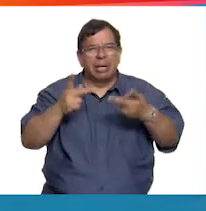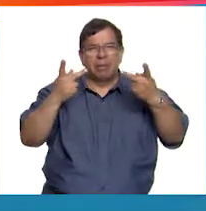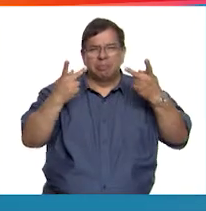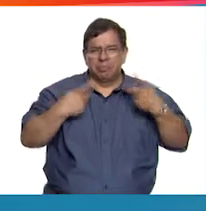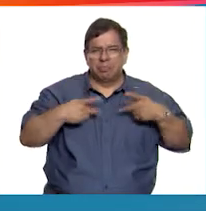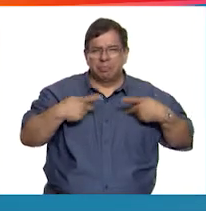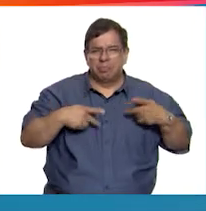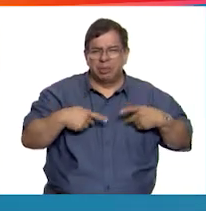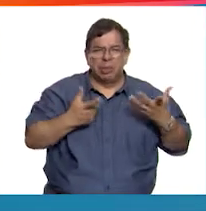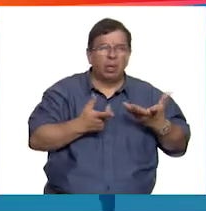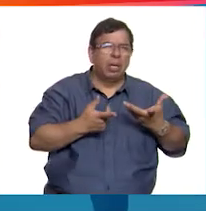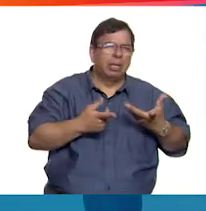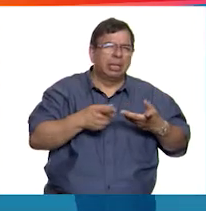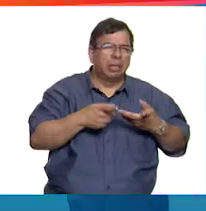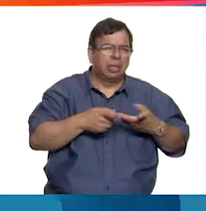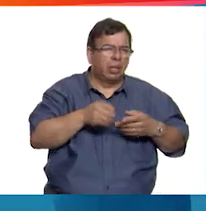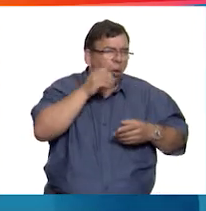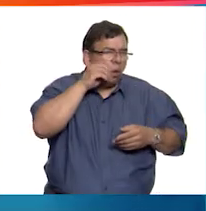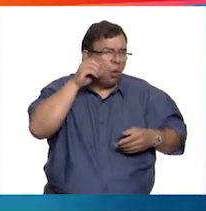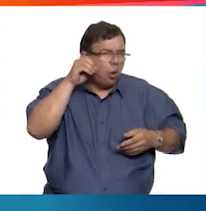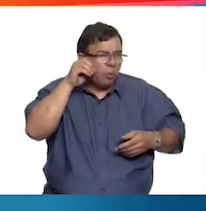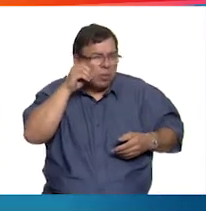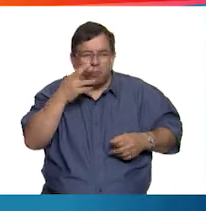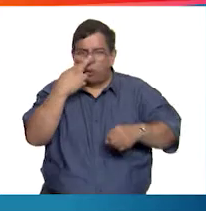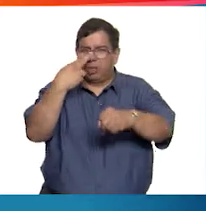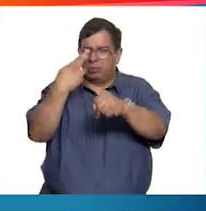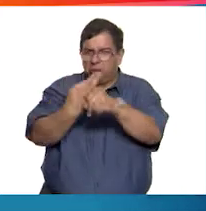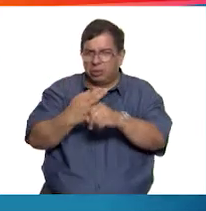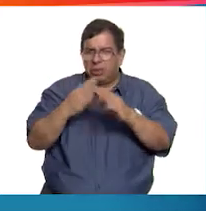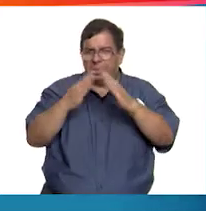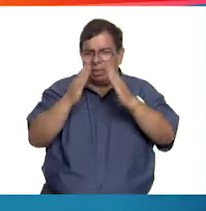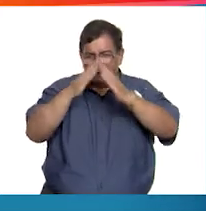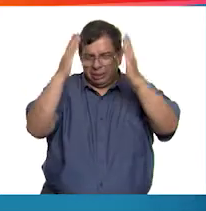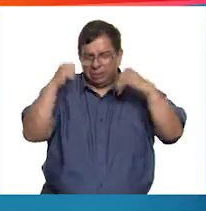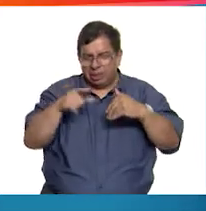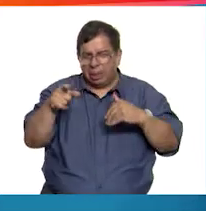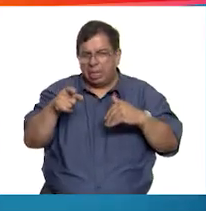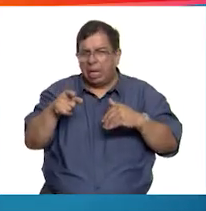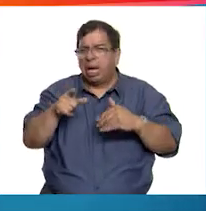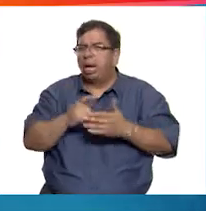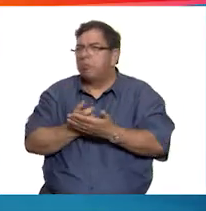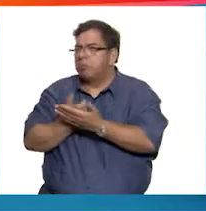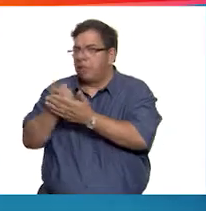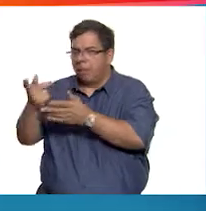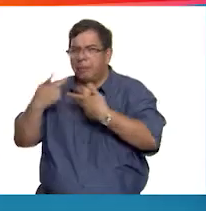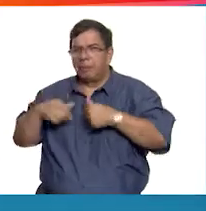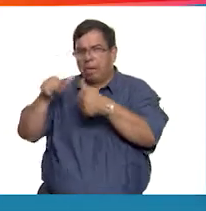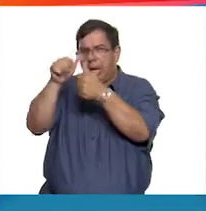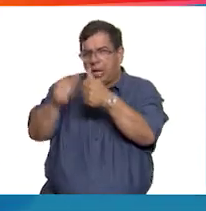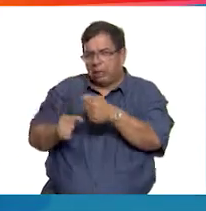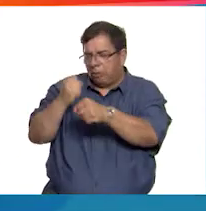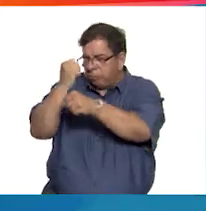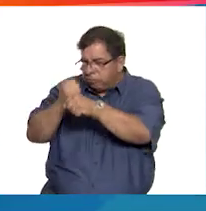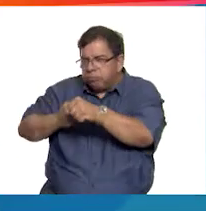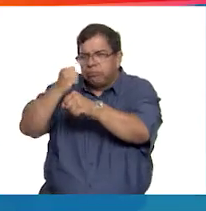iglesia como obispos o priores de conventos quienes contrataban a artistas para que hicieran obras de arte para ellos.